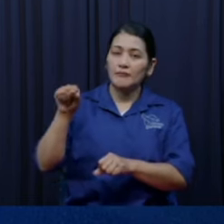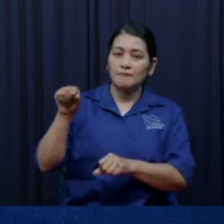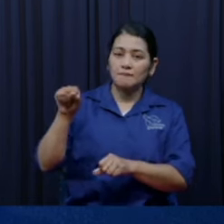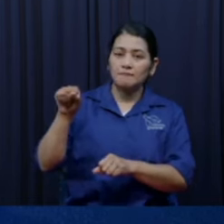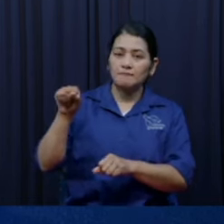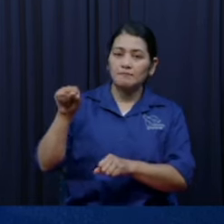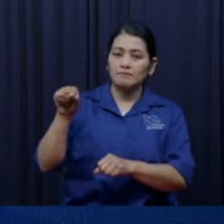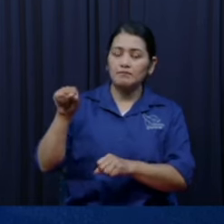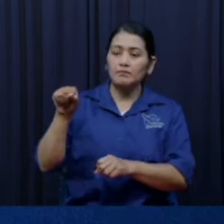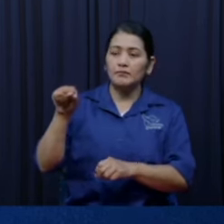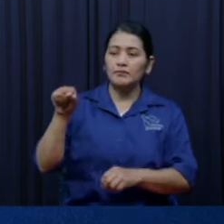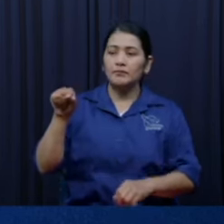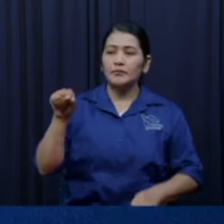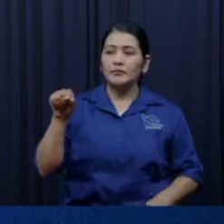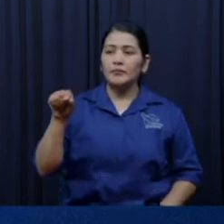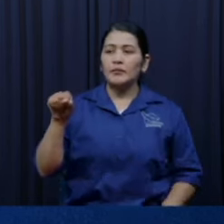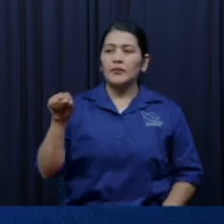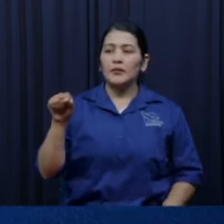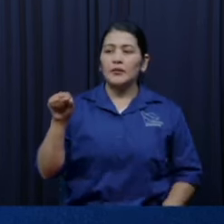¿Ya lo vio?